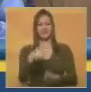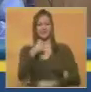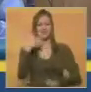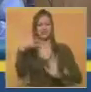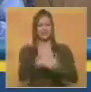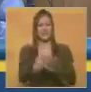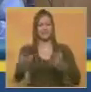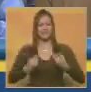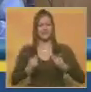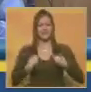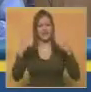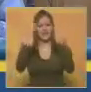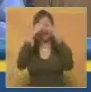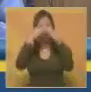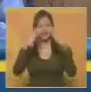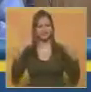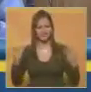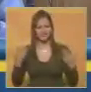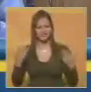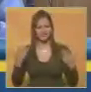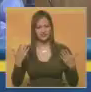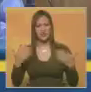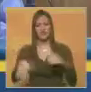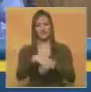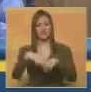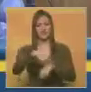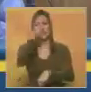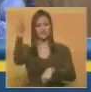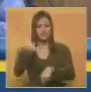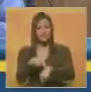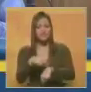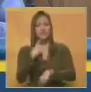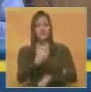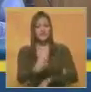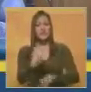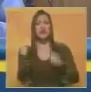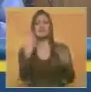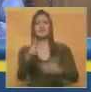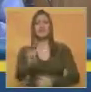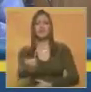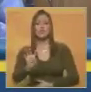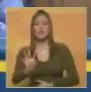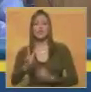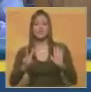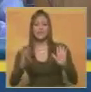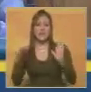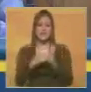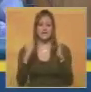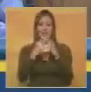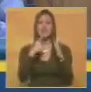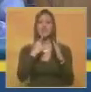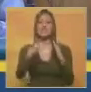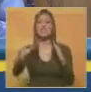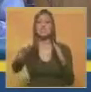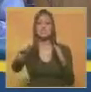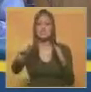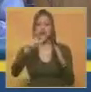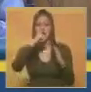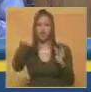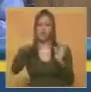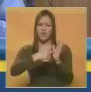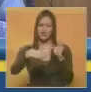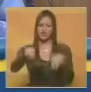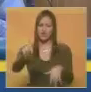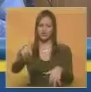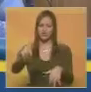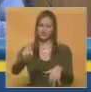tema de las viviendas, donde el gobierno nacional ha dicho que repartió 147 mil viviendas en el año 2011.